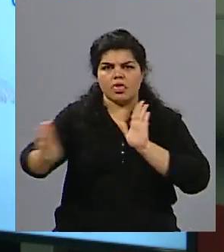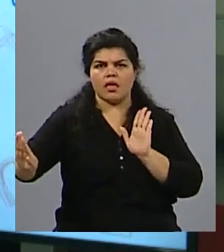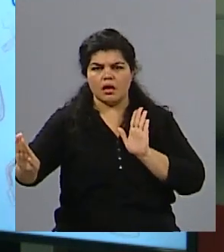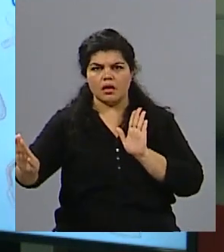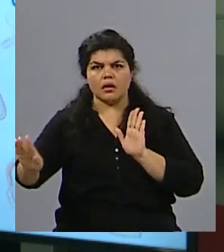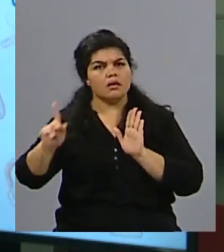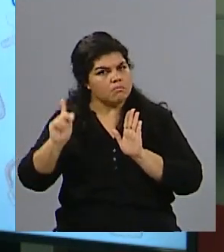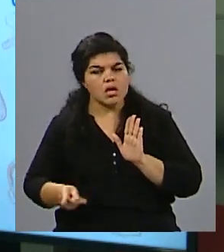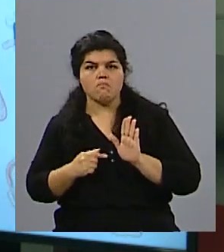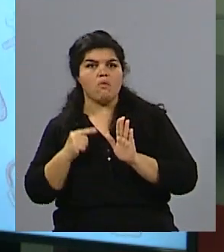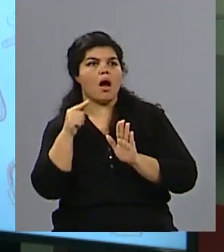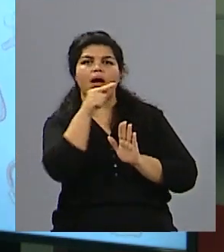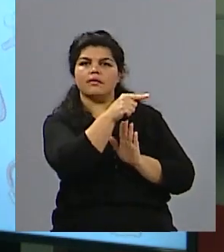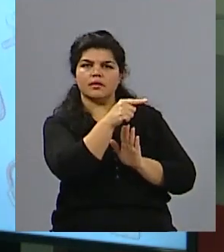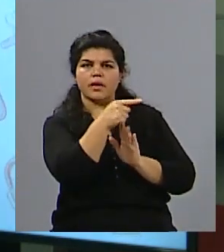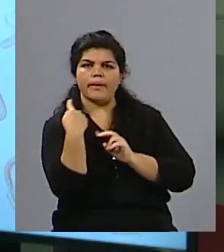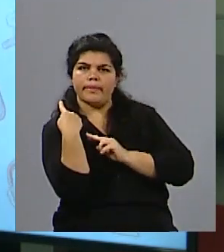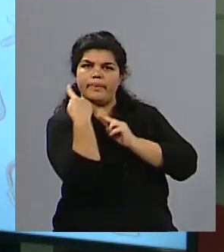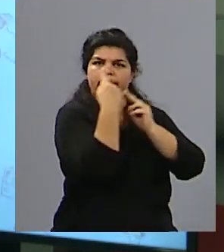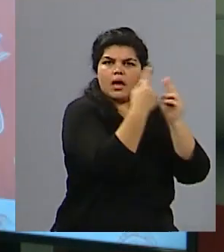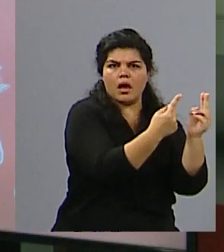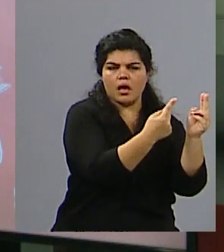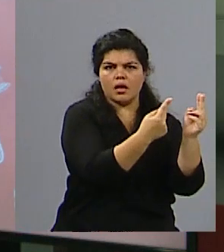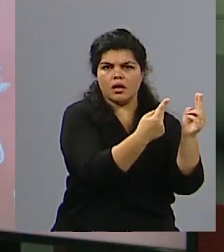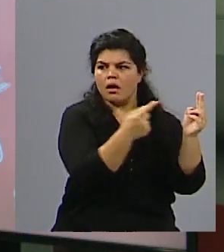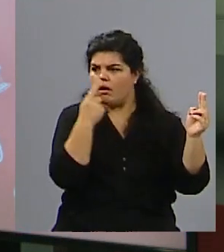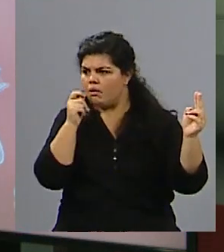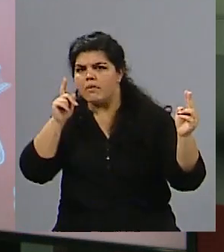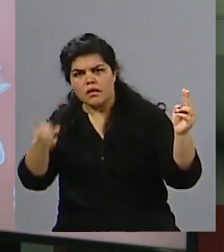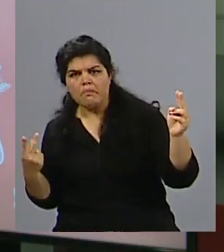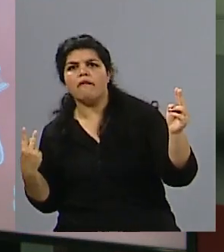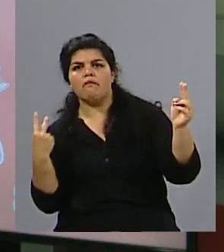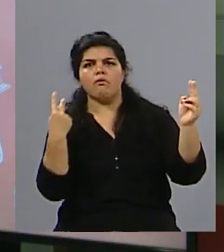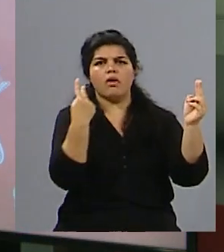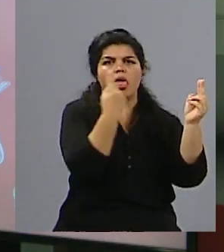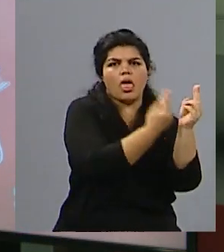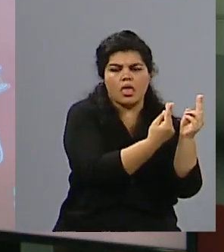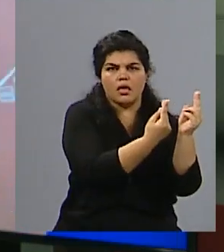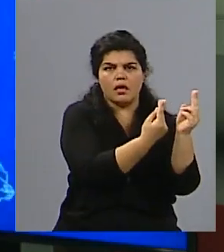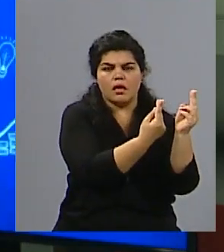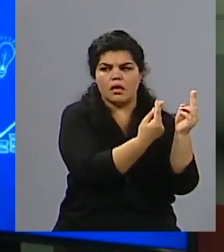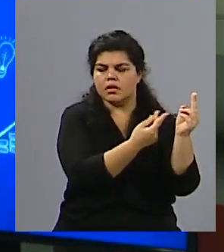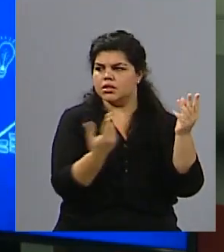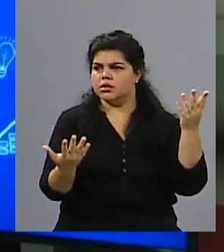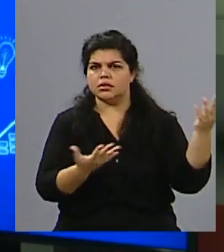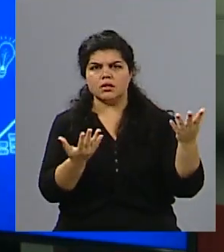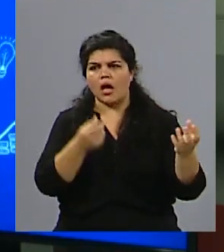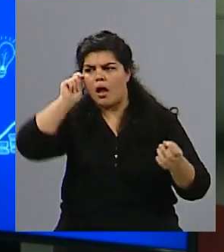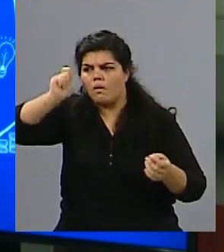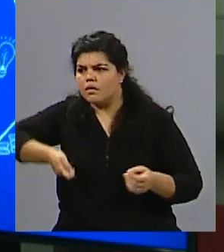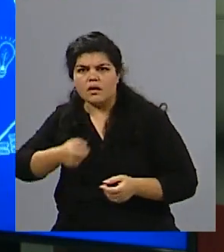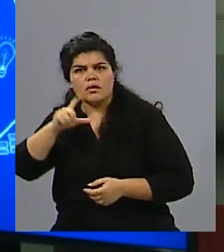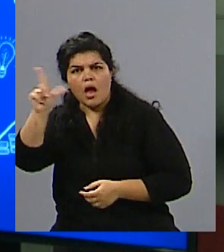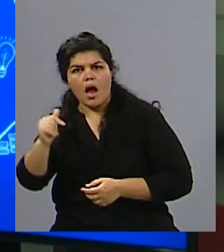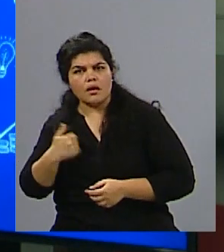electrónica, está viviendo a 10 kilómetros de distancia, pero ya no deja de sentir miedo porque contaba esa historia tristísima que deben vivir muchas mujeres que